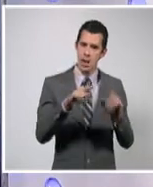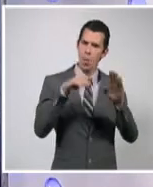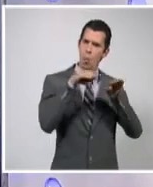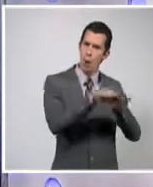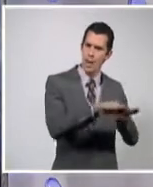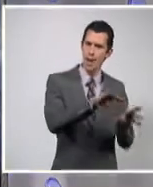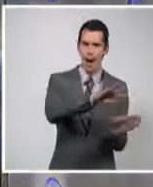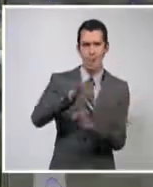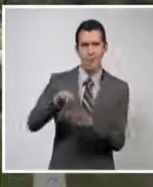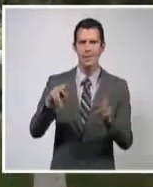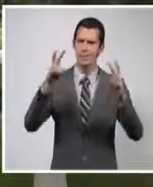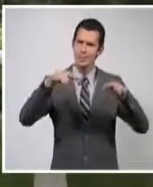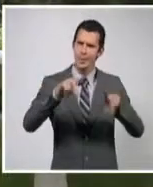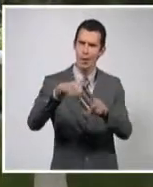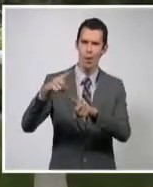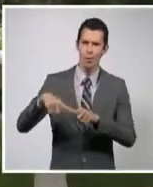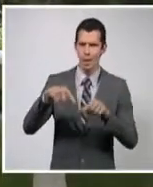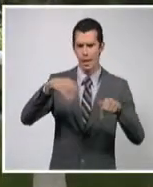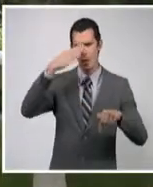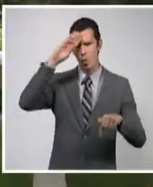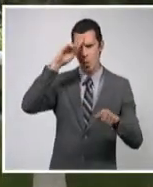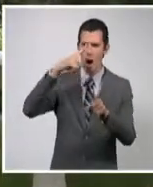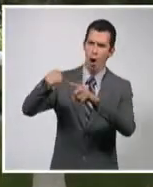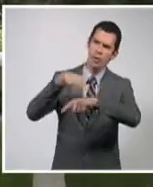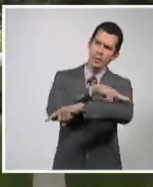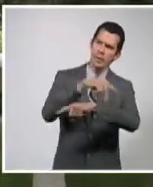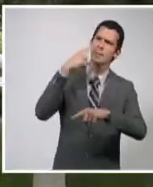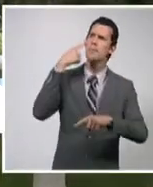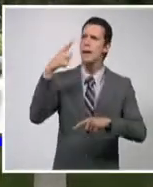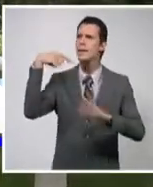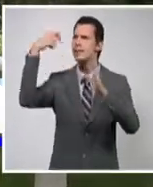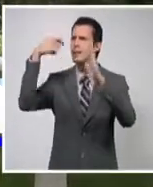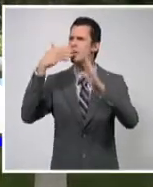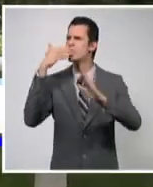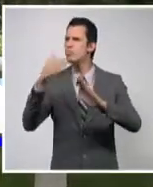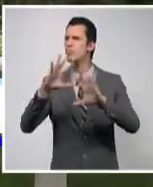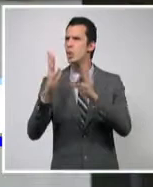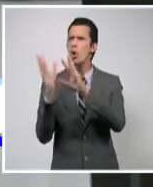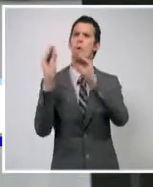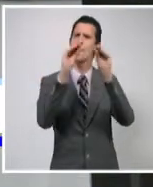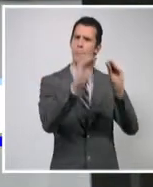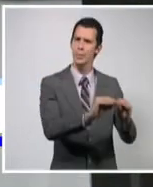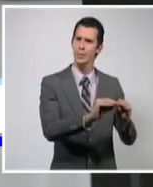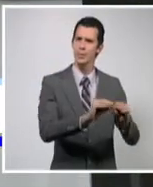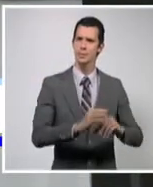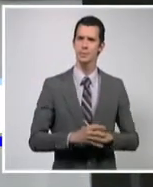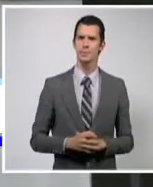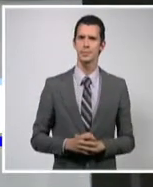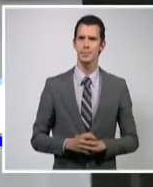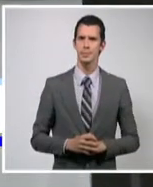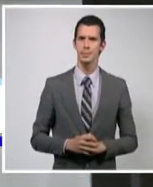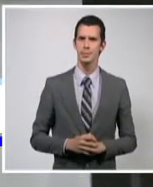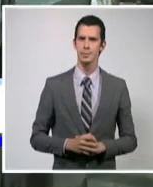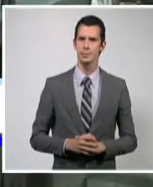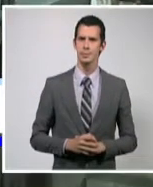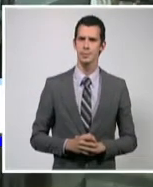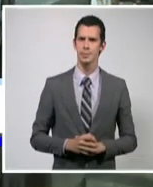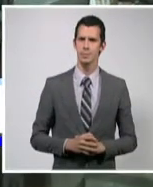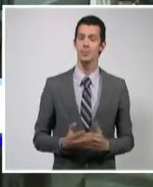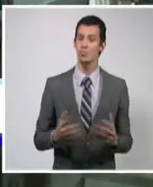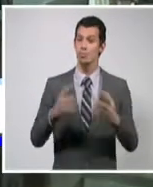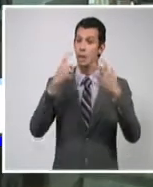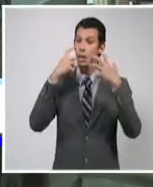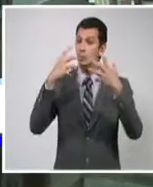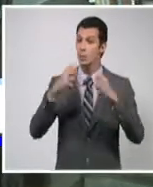...e internacional. A la luz de estos años, resulta innegable la contribución de la Cinemateca de Cuba a la memoria del cine